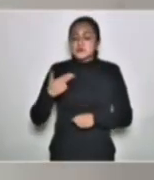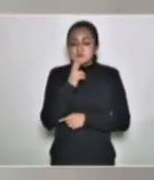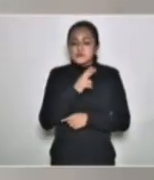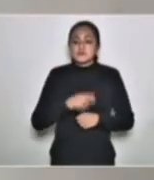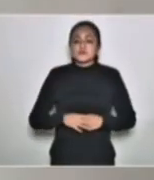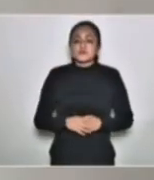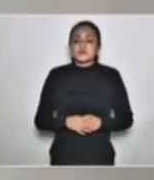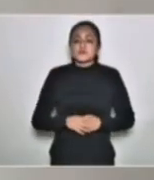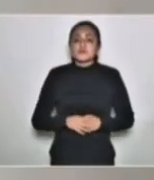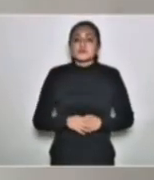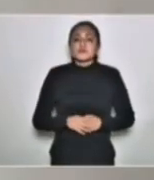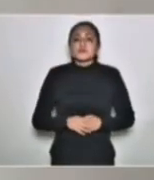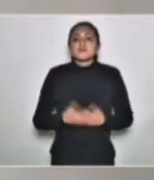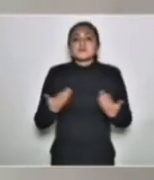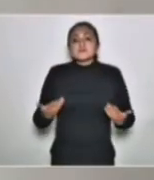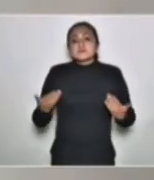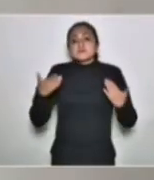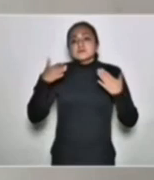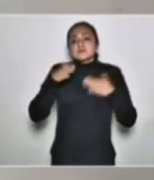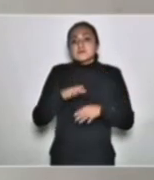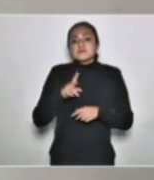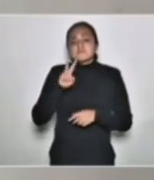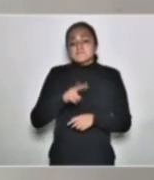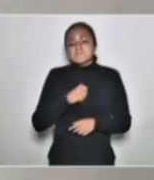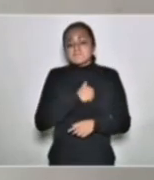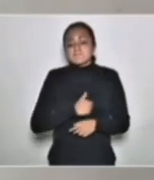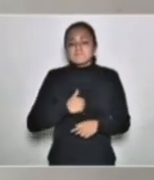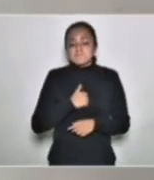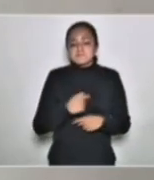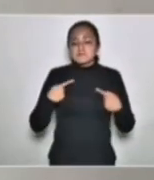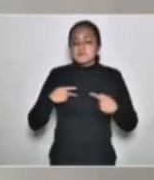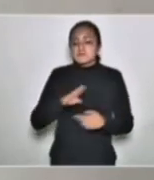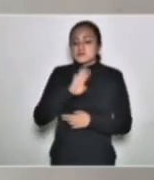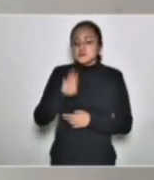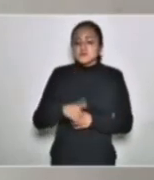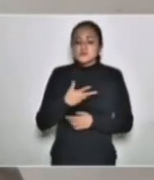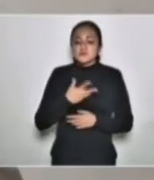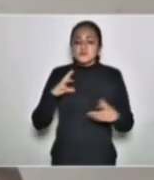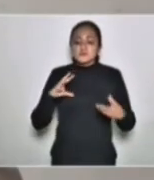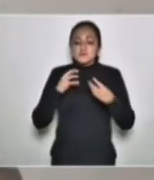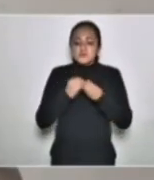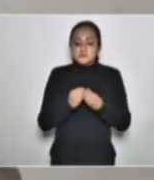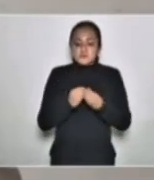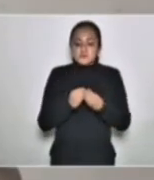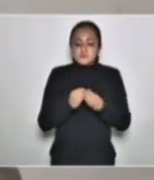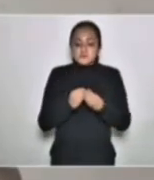militar asistida en lo que respecta lamentablemente a las defunciones tenemos una